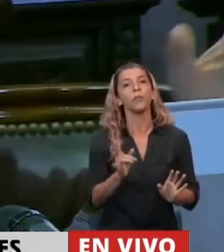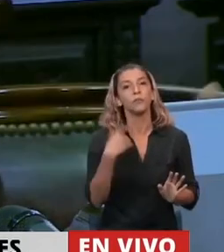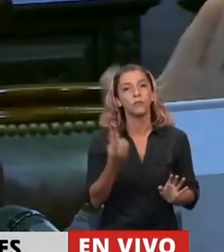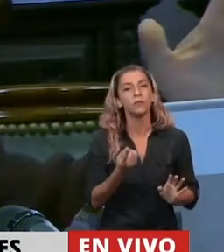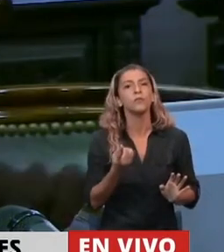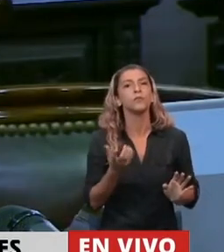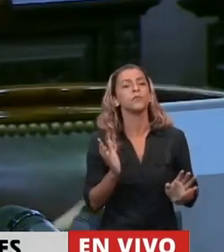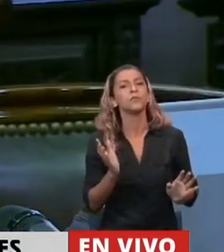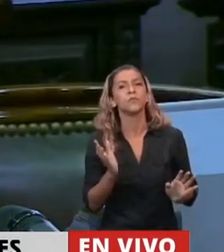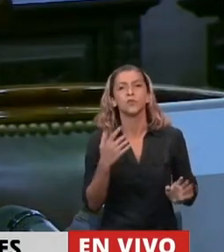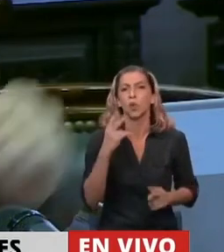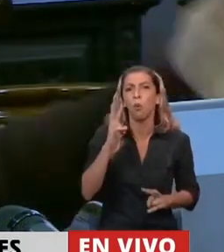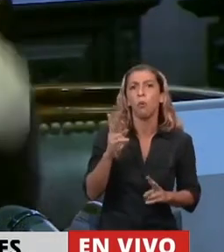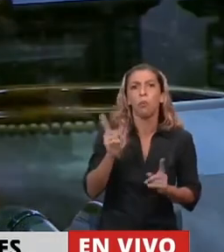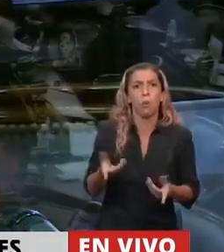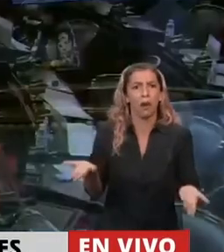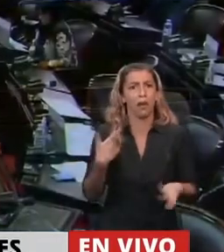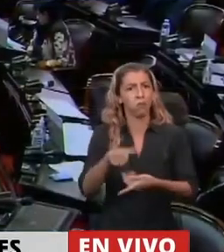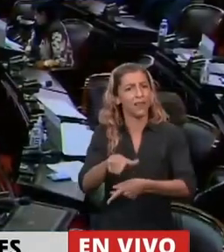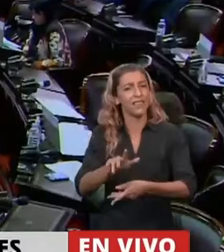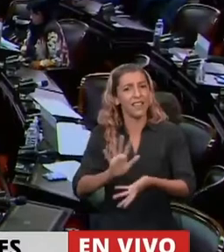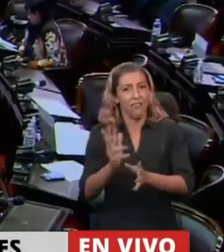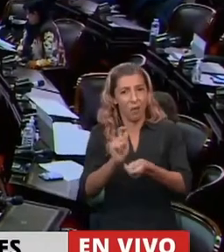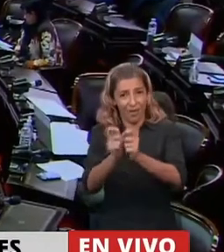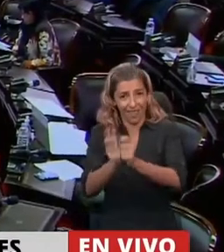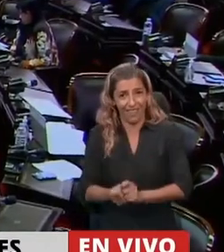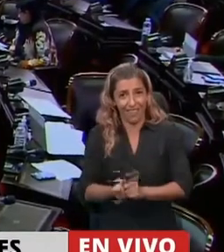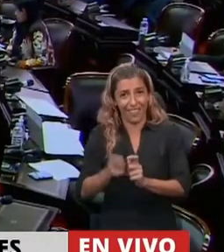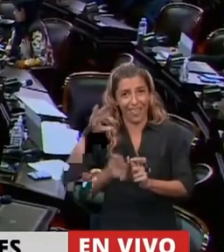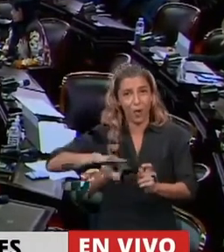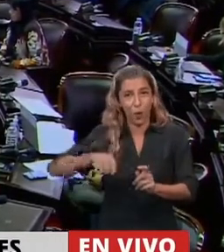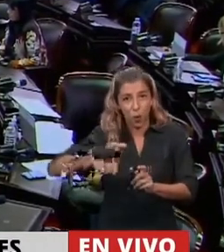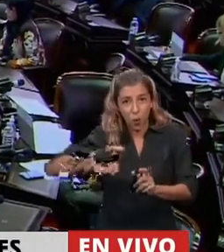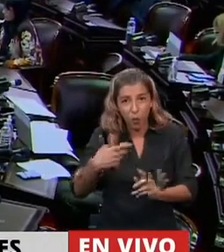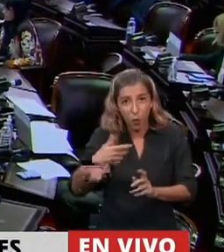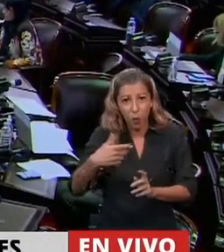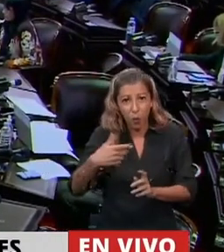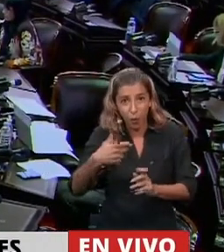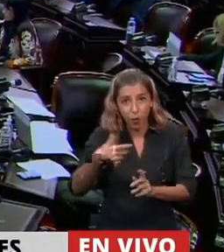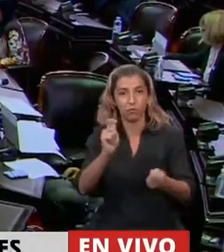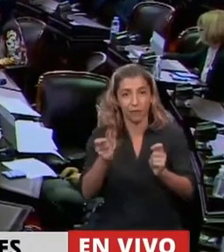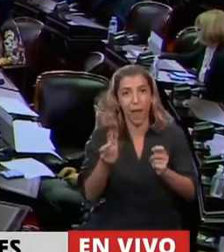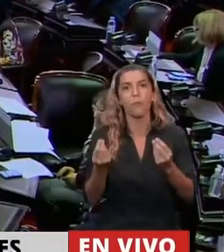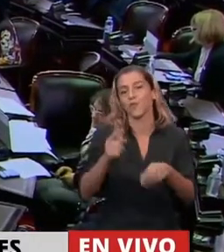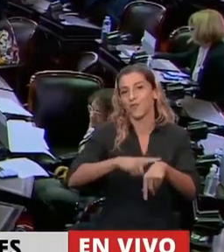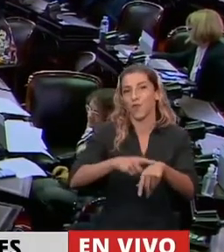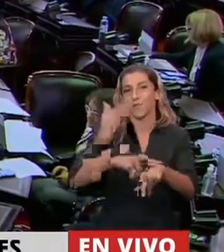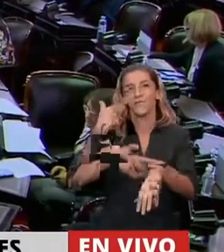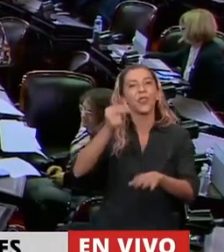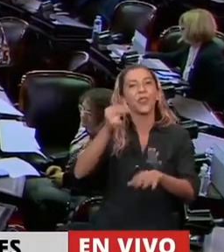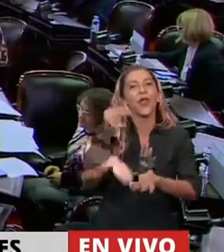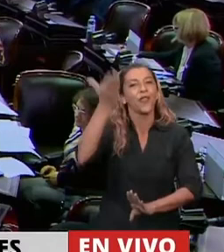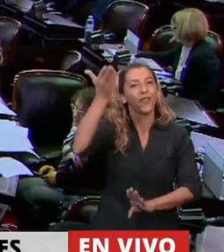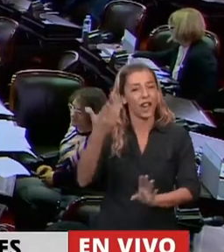el único beneficio que podía tener la reforma previsional de Macri, que es un tiro que le salió por la culata porque la inflación se disparó, que iba a